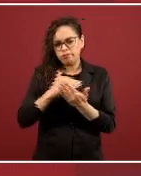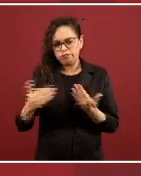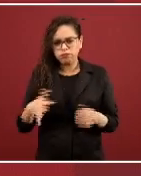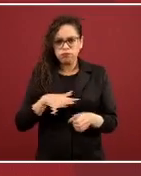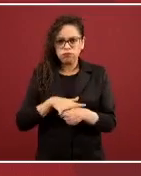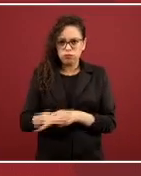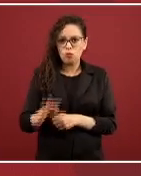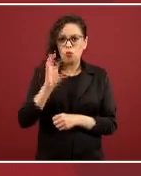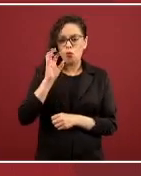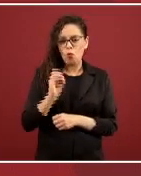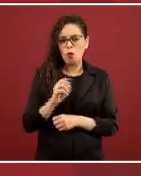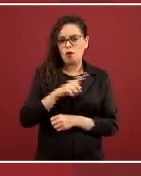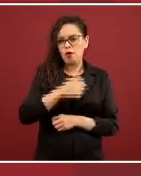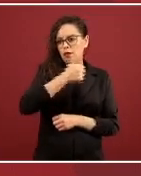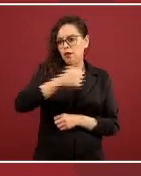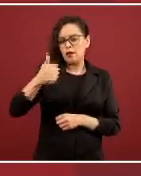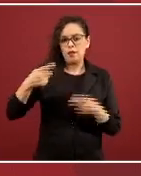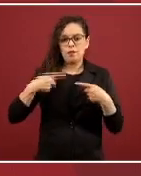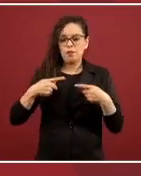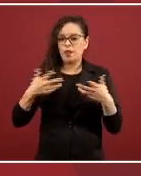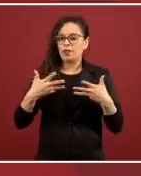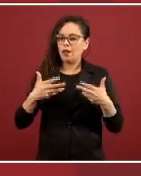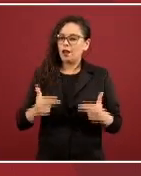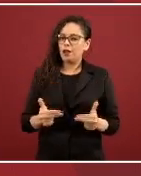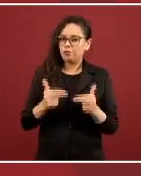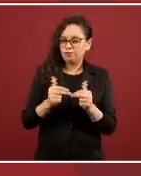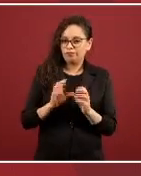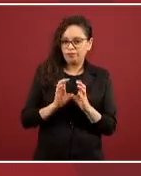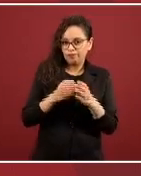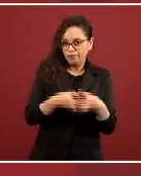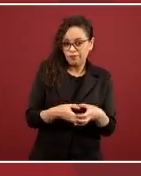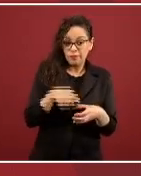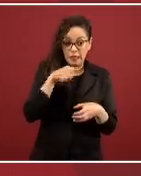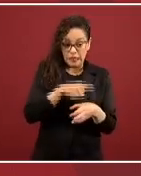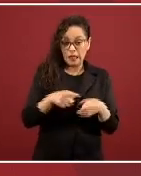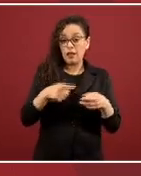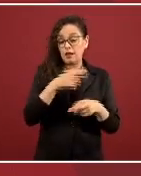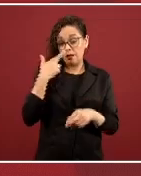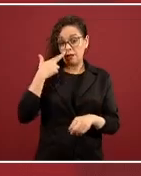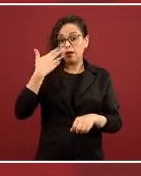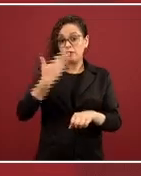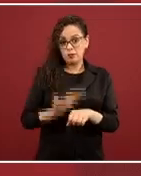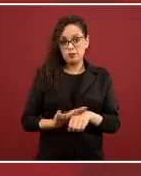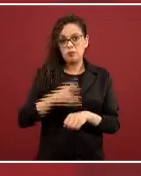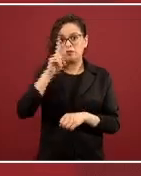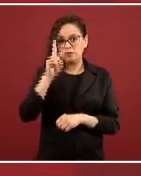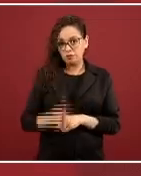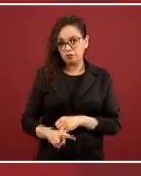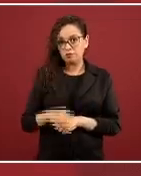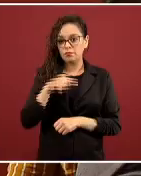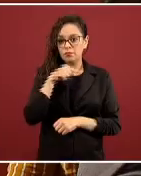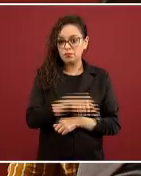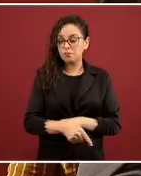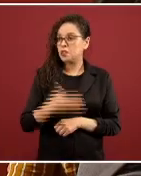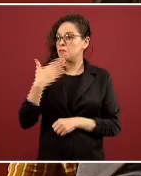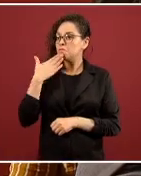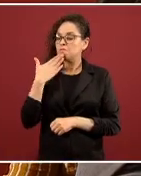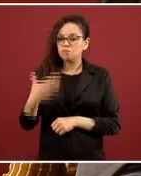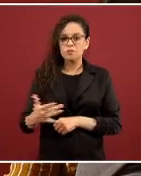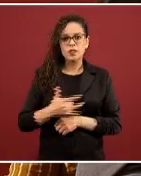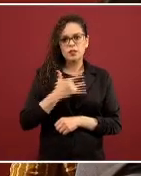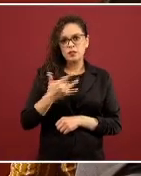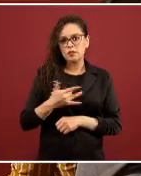microempresas, que han sido sumamente responsables, muy comprometidas, sus